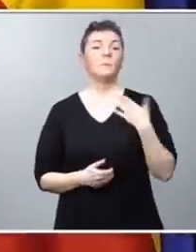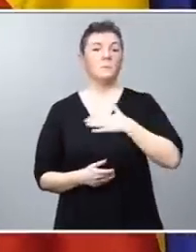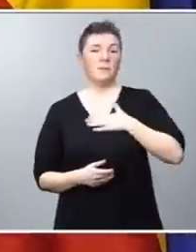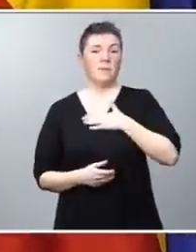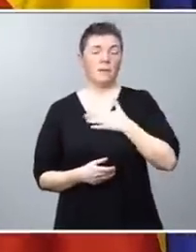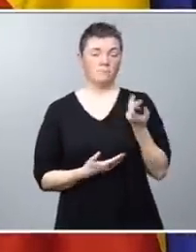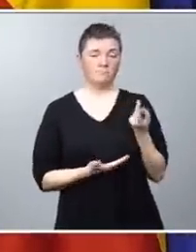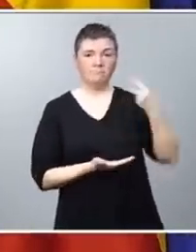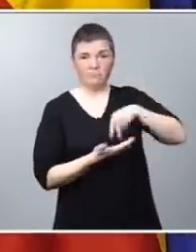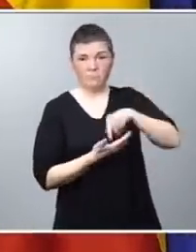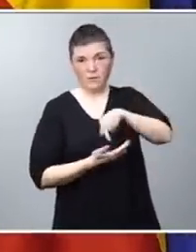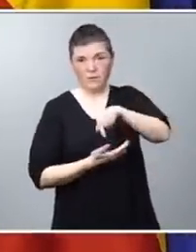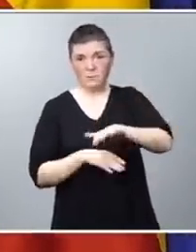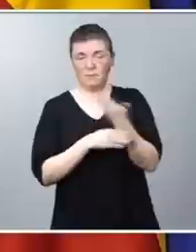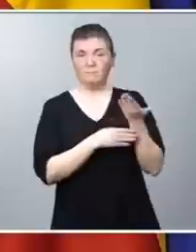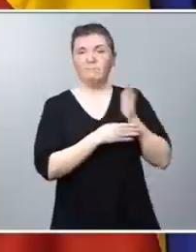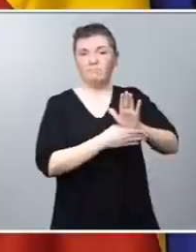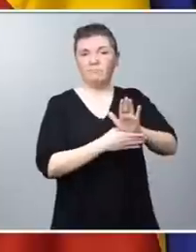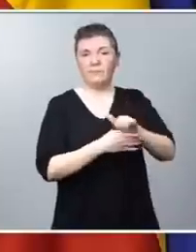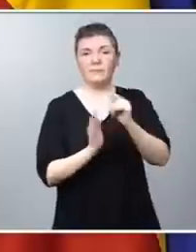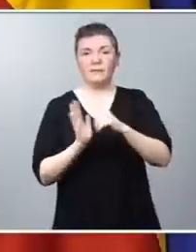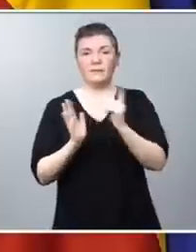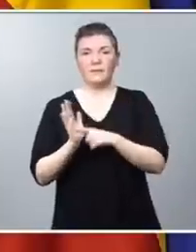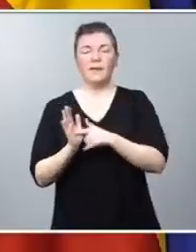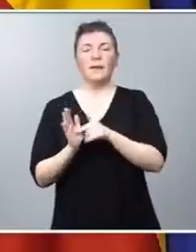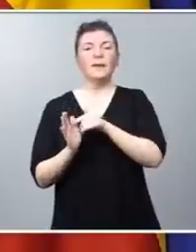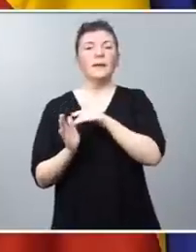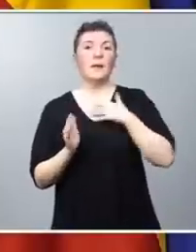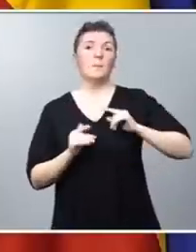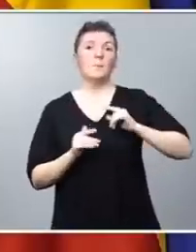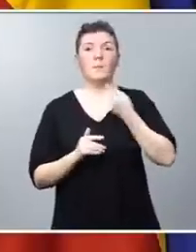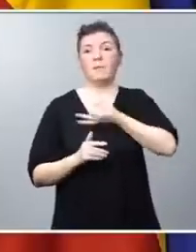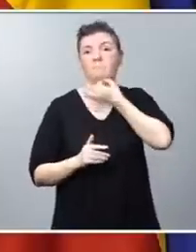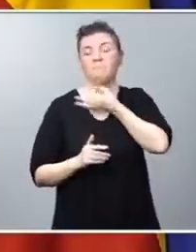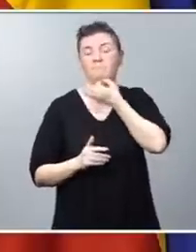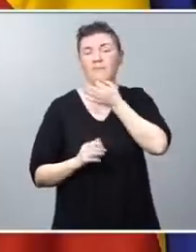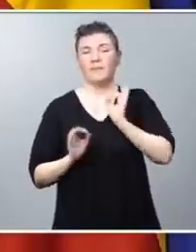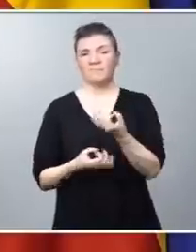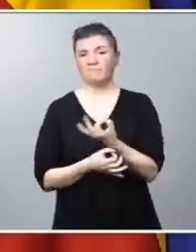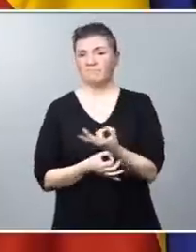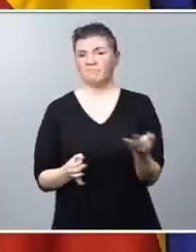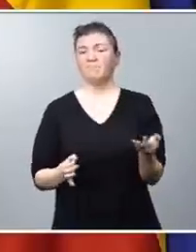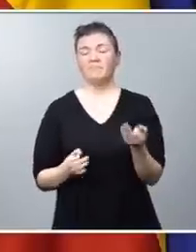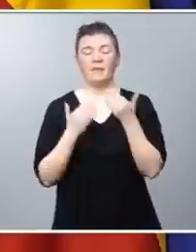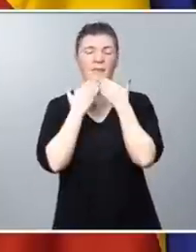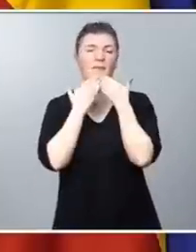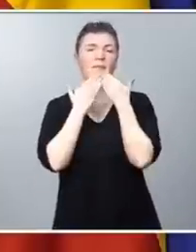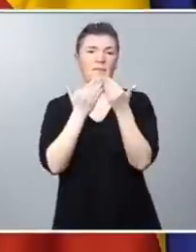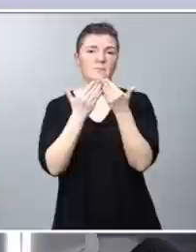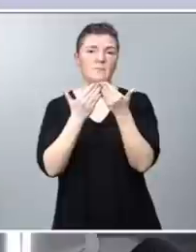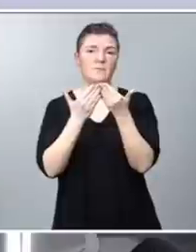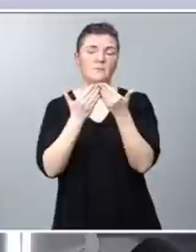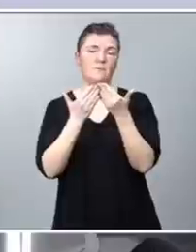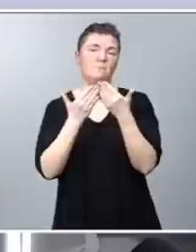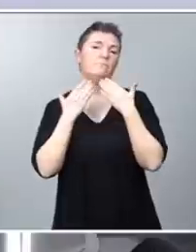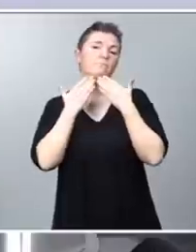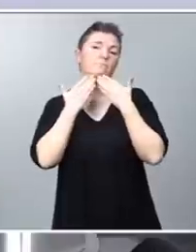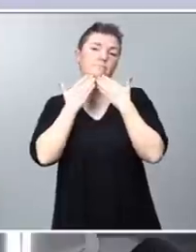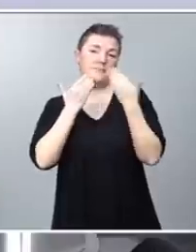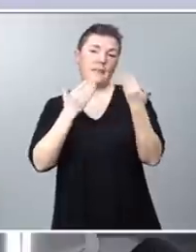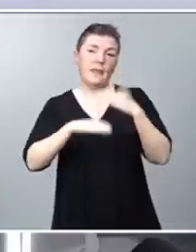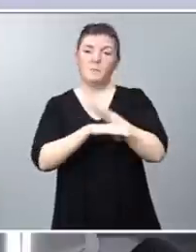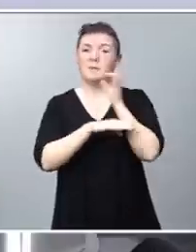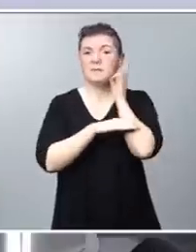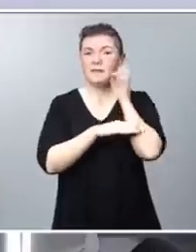hoy aquí para presentar esta ley. Quería que mis primeras palabras fueran efectivamente de agradecimiento, de agradecimiento a la ministra Raquel